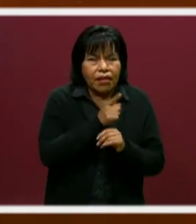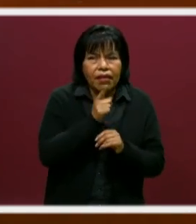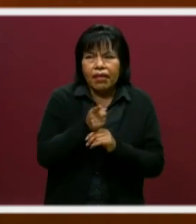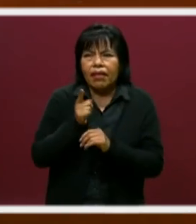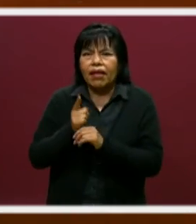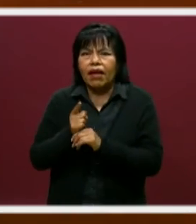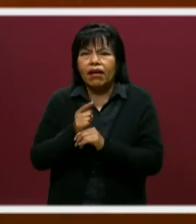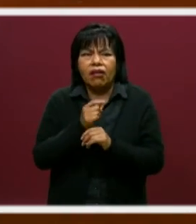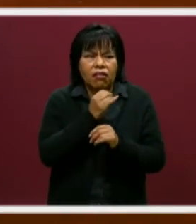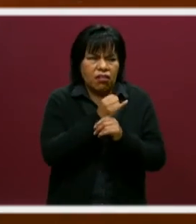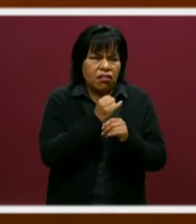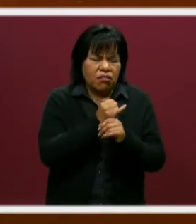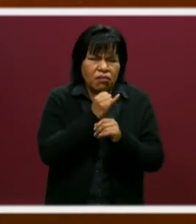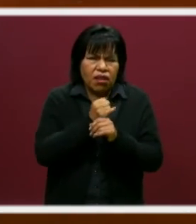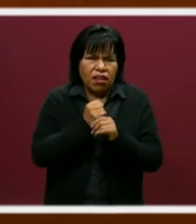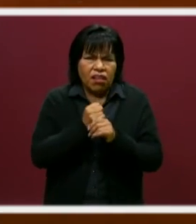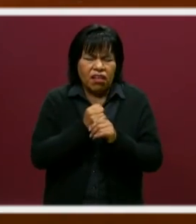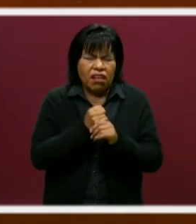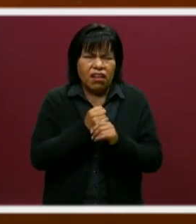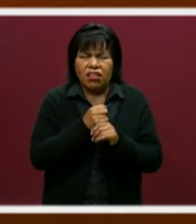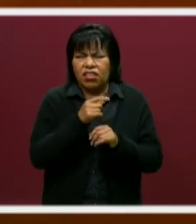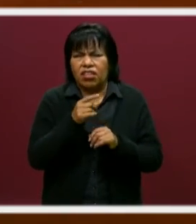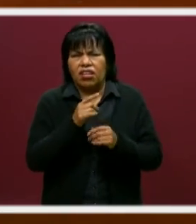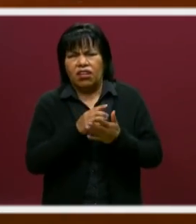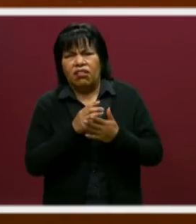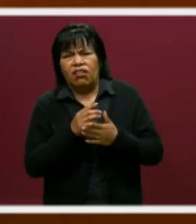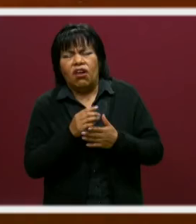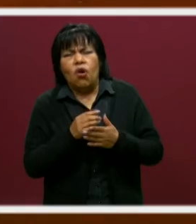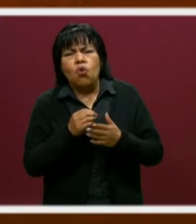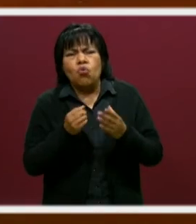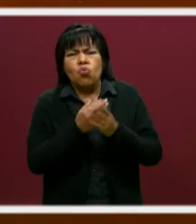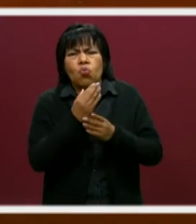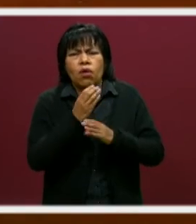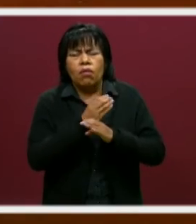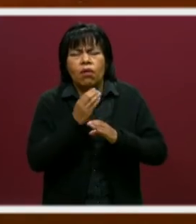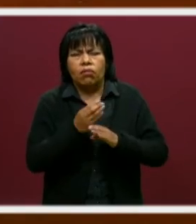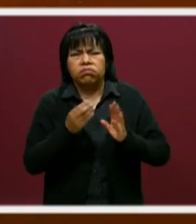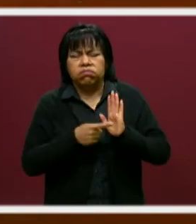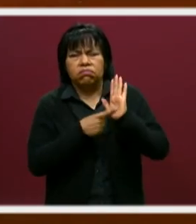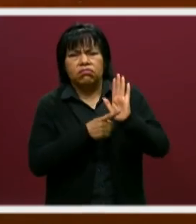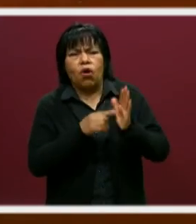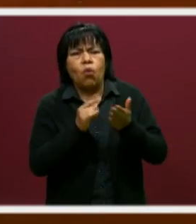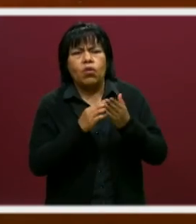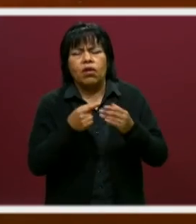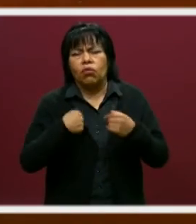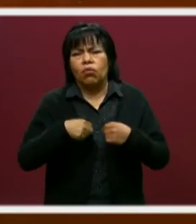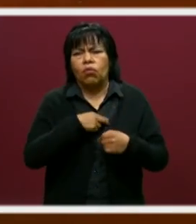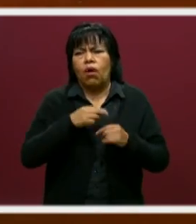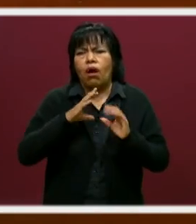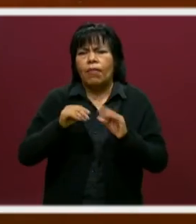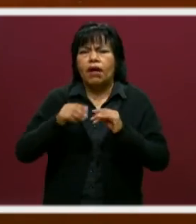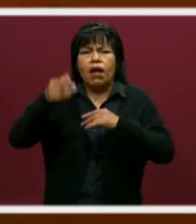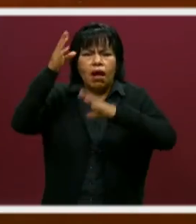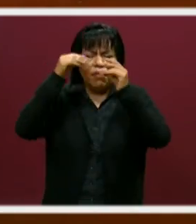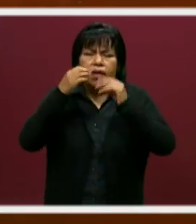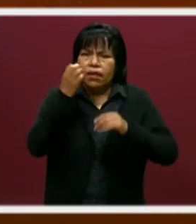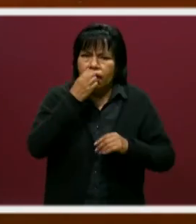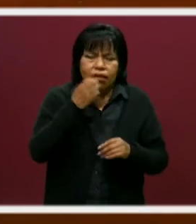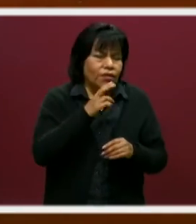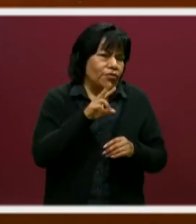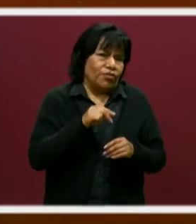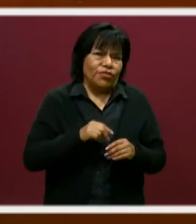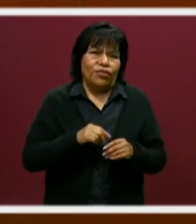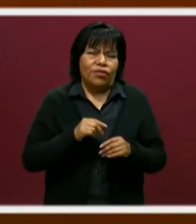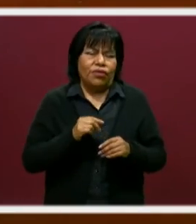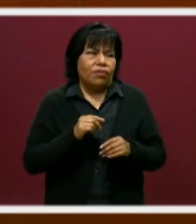emprendedores, ¿no? Que no nada más se queden con lo que nosotros les damos o que no nada más se queden, bueno, pues, con lo que aprenden en la escuela, ¿no?